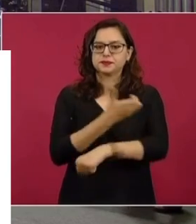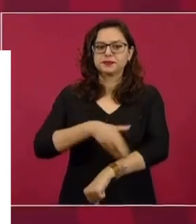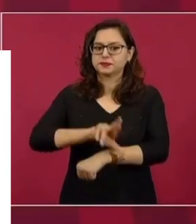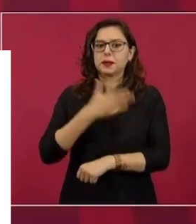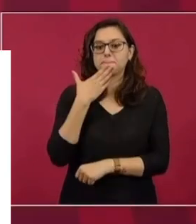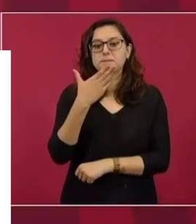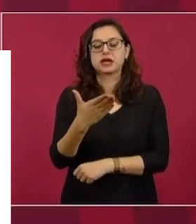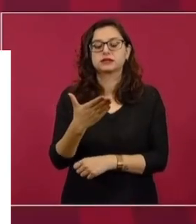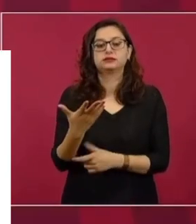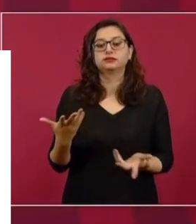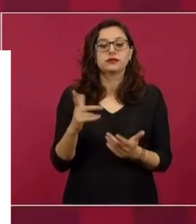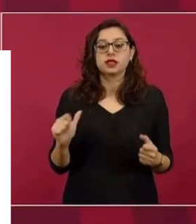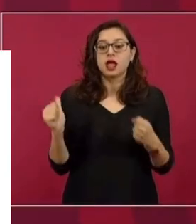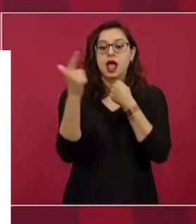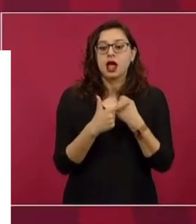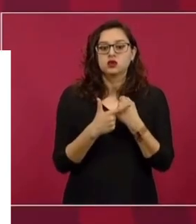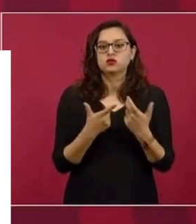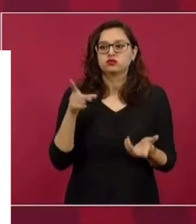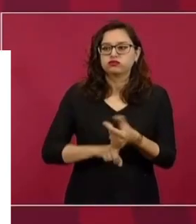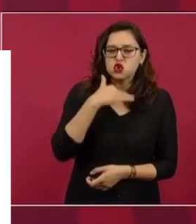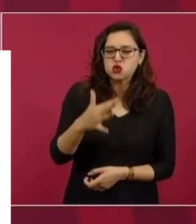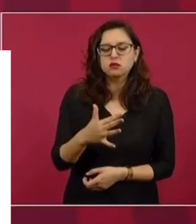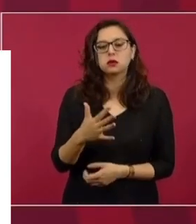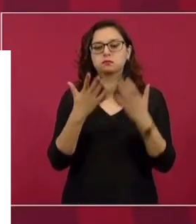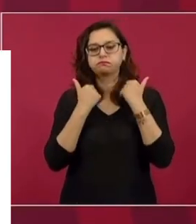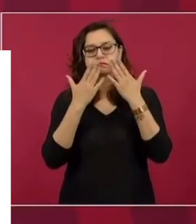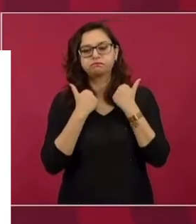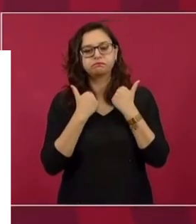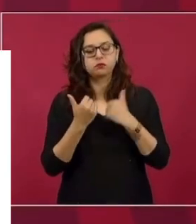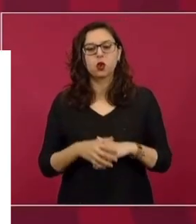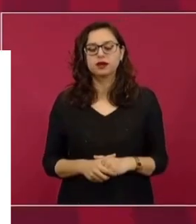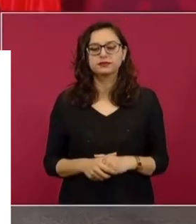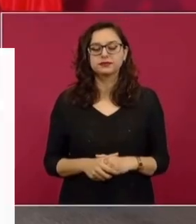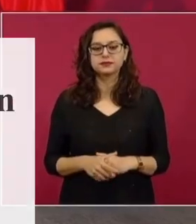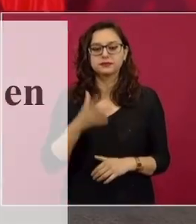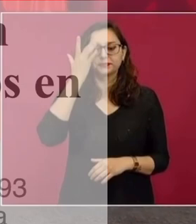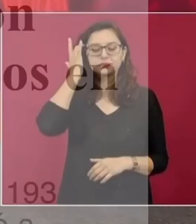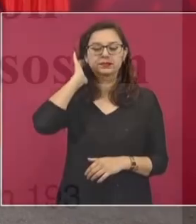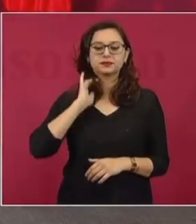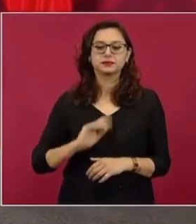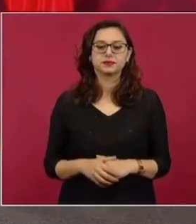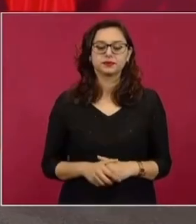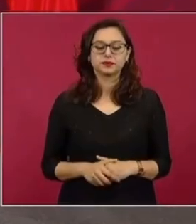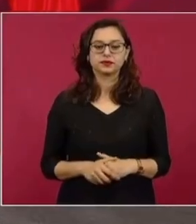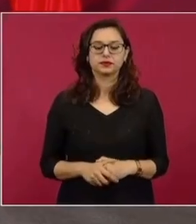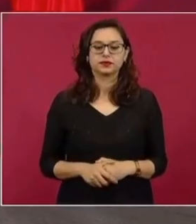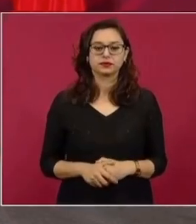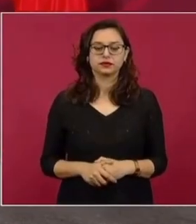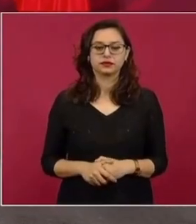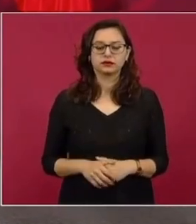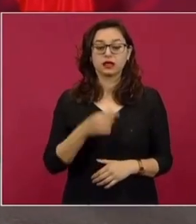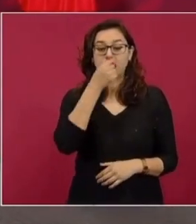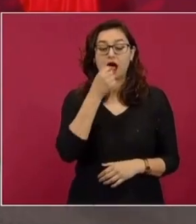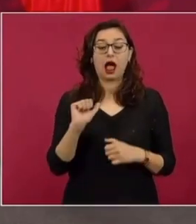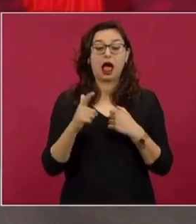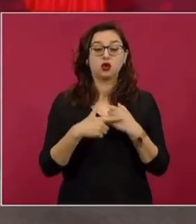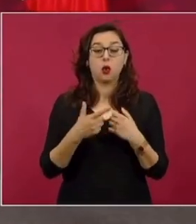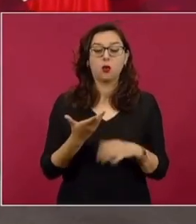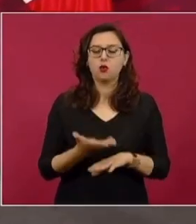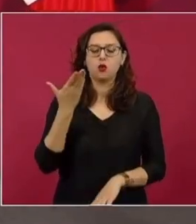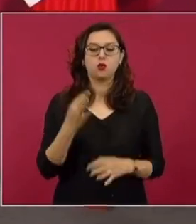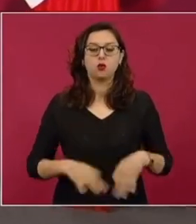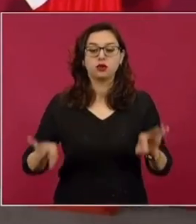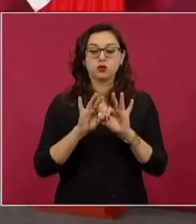afanes de corrupción en el gobierno actual de Michoacán y algo que es muy importante,